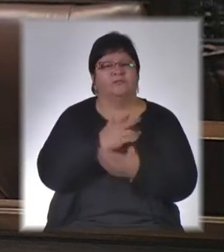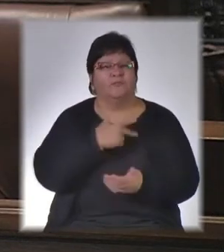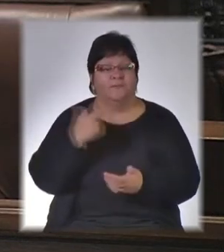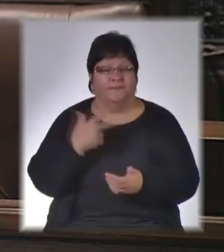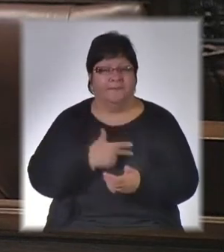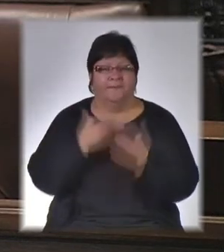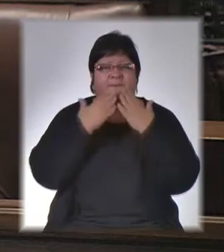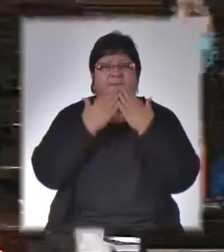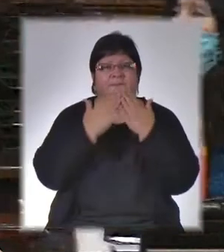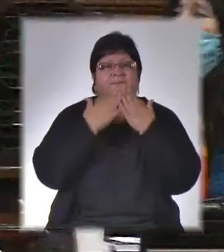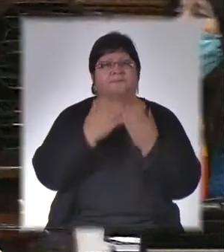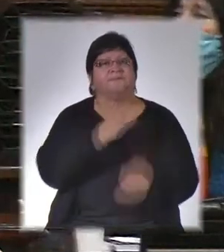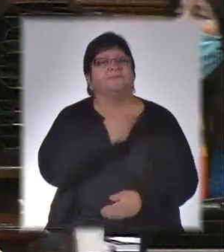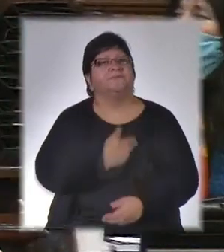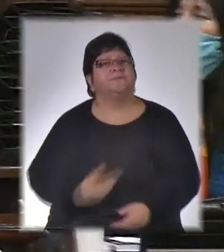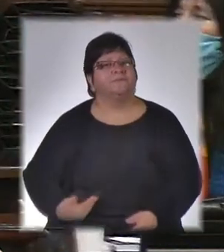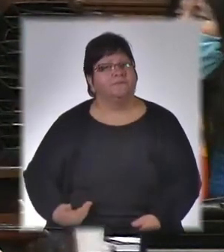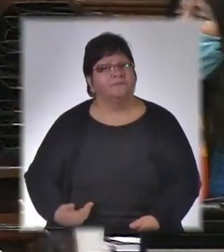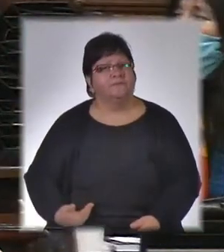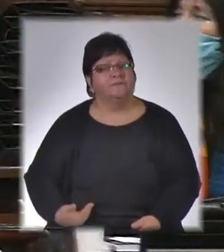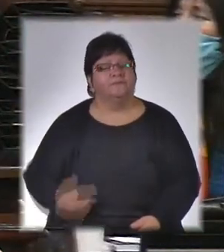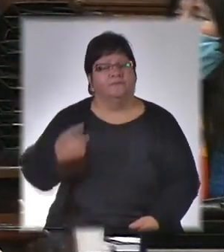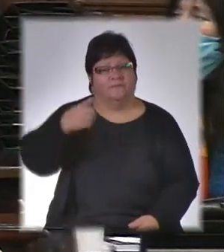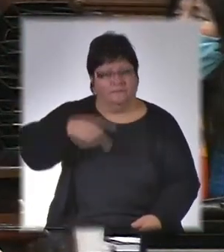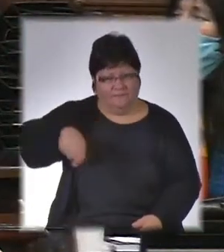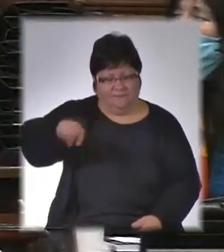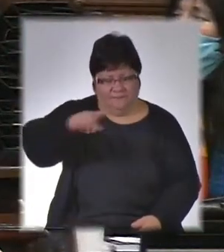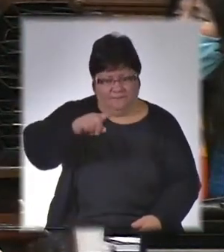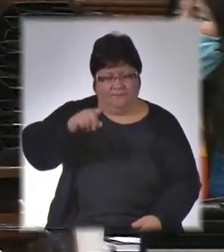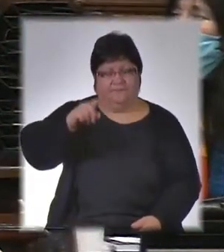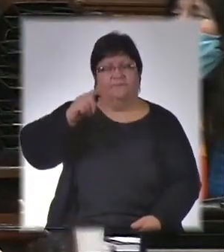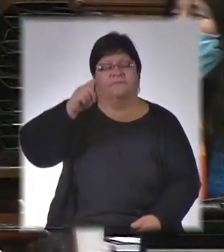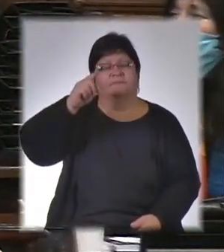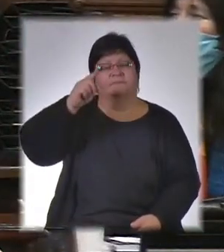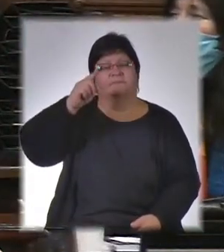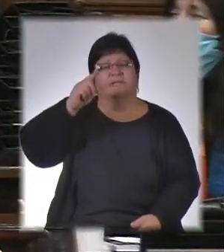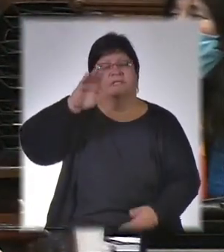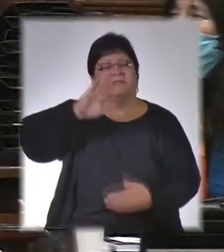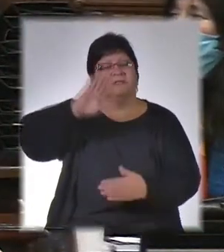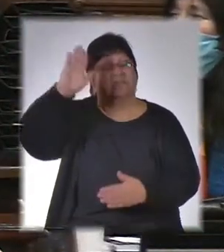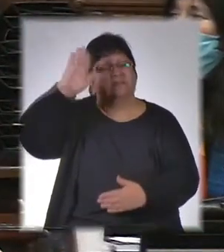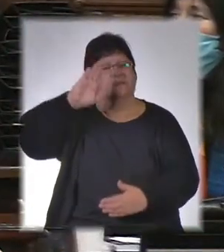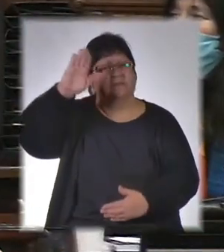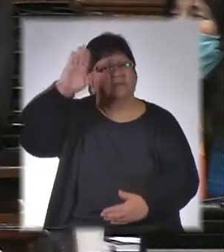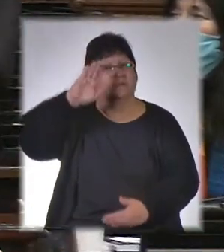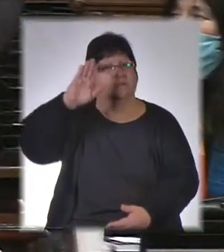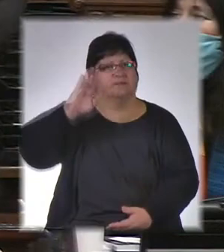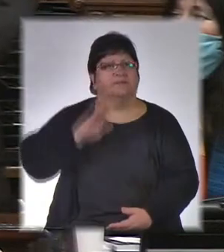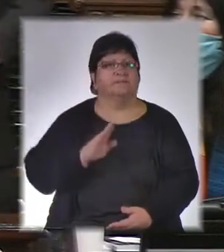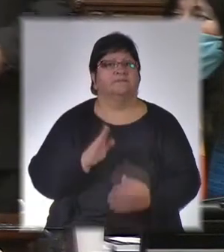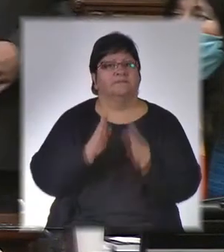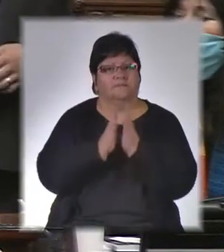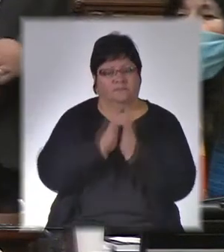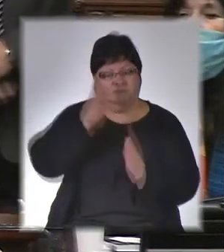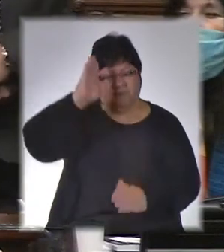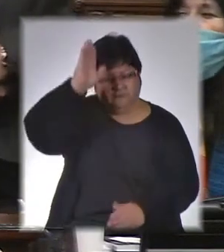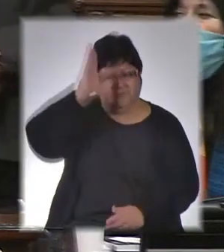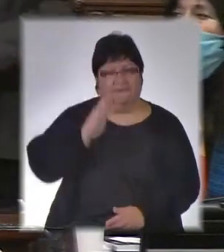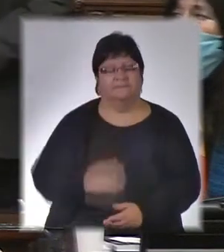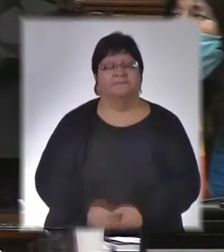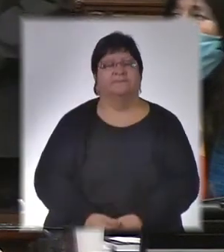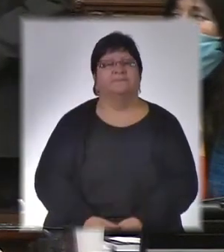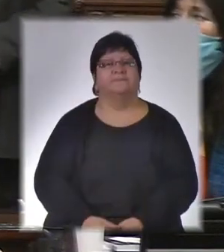A usted, senadora, se pasa a votar lo solicitado por la señora senadora por la afirmativa, sírvanse en expresar.